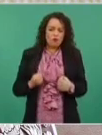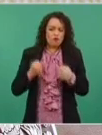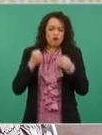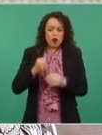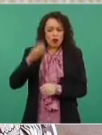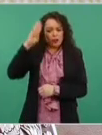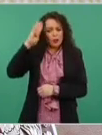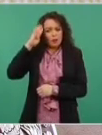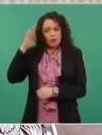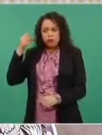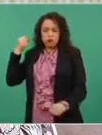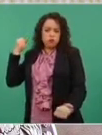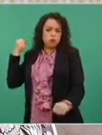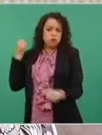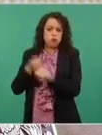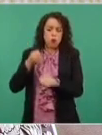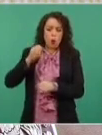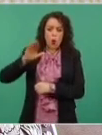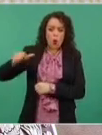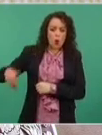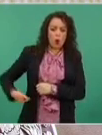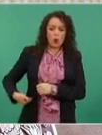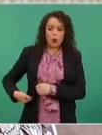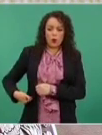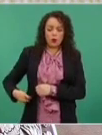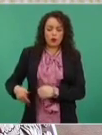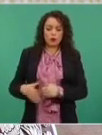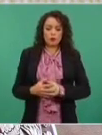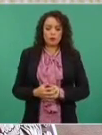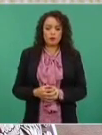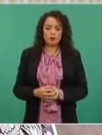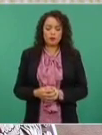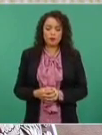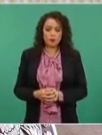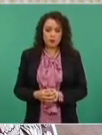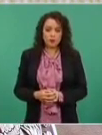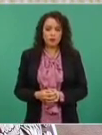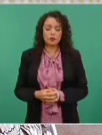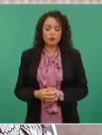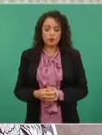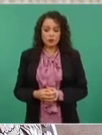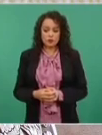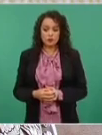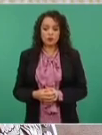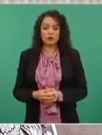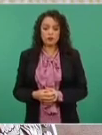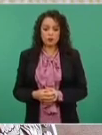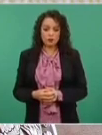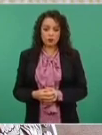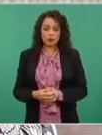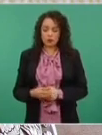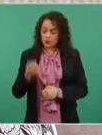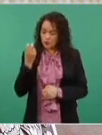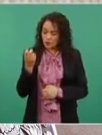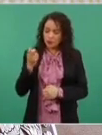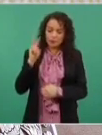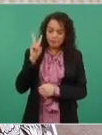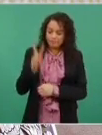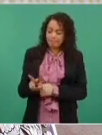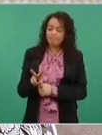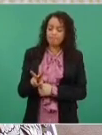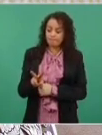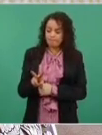yo creo que es el caso del